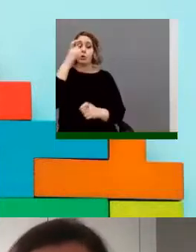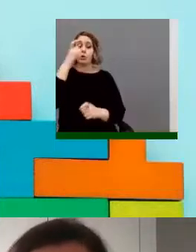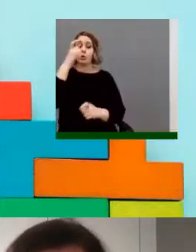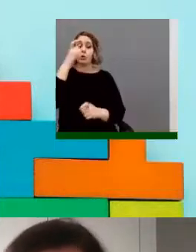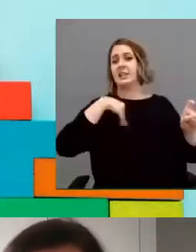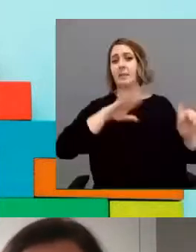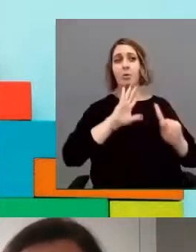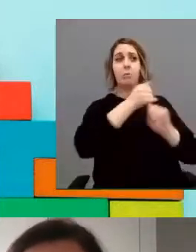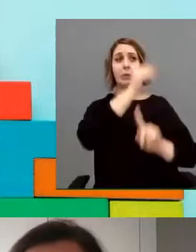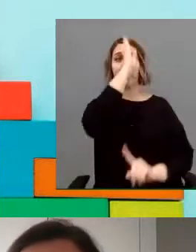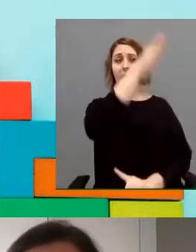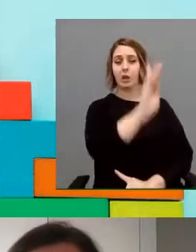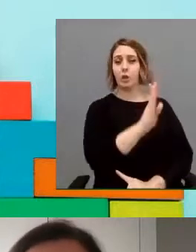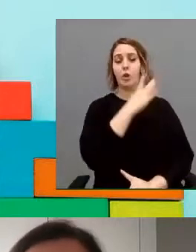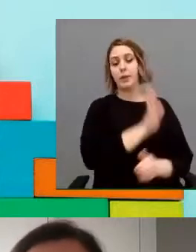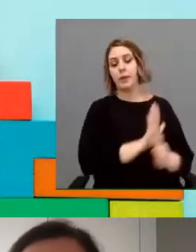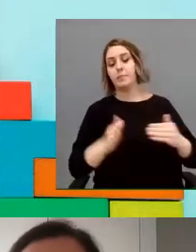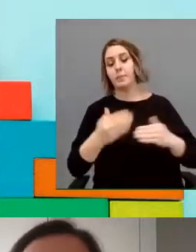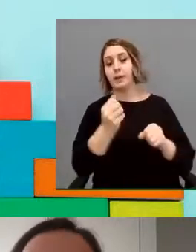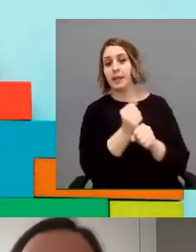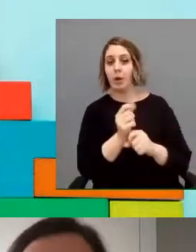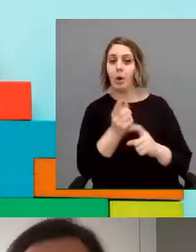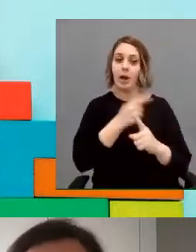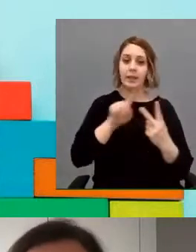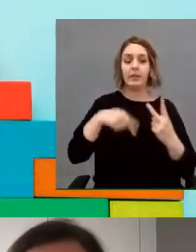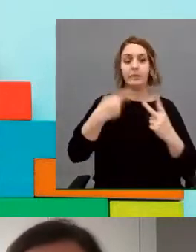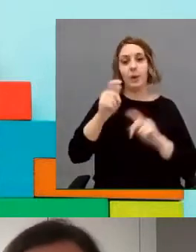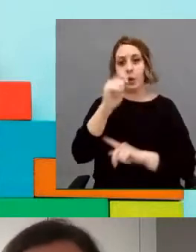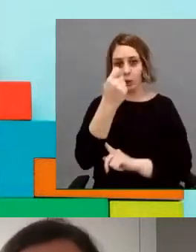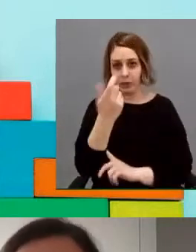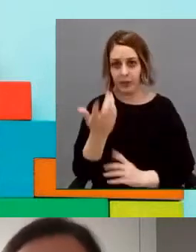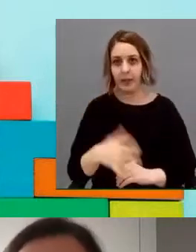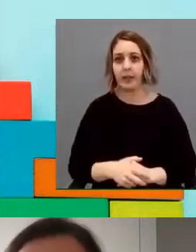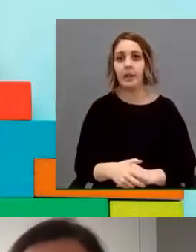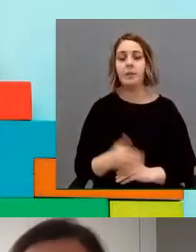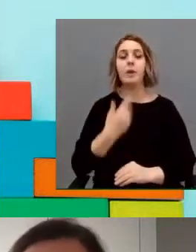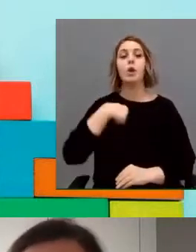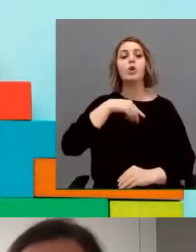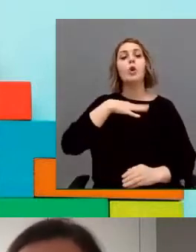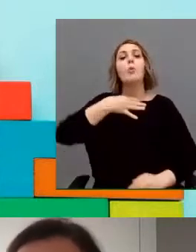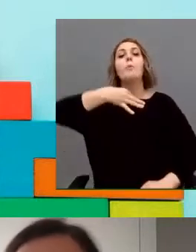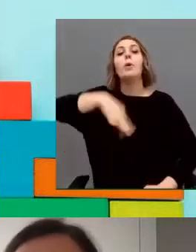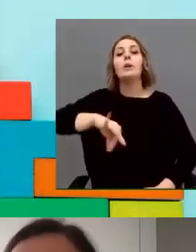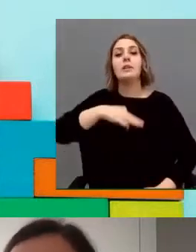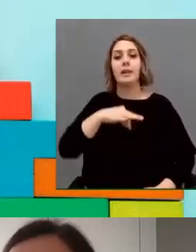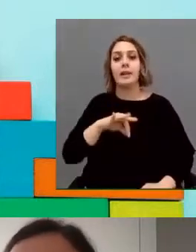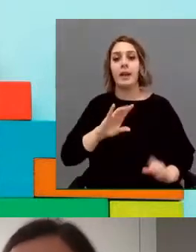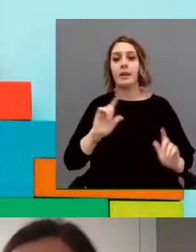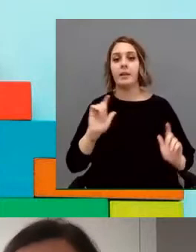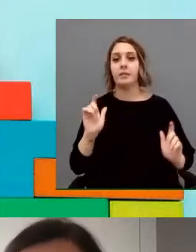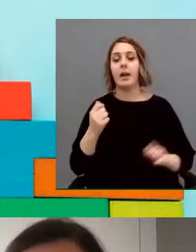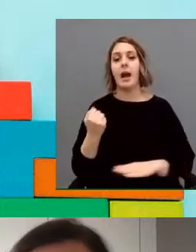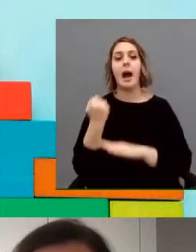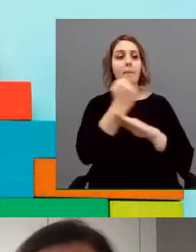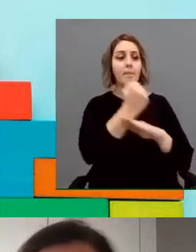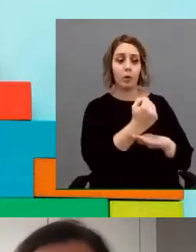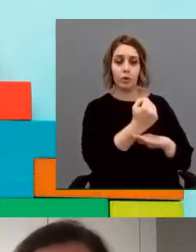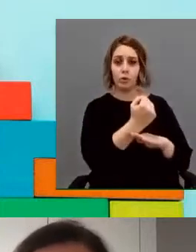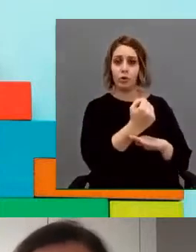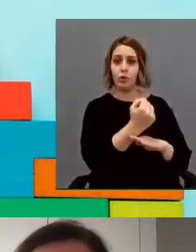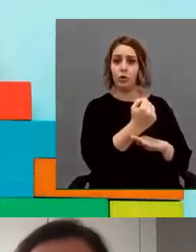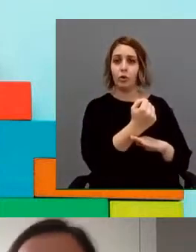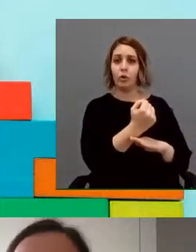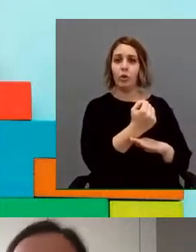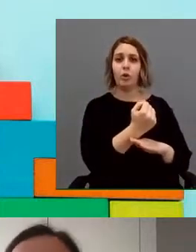partimos de sus intereses, eso por supuesto. Pero poco a poco les damos la posibilidad de enfrentarnos con el apoyo necesario a estas